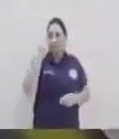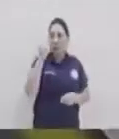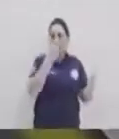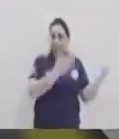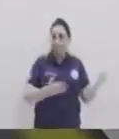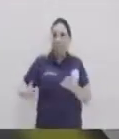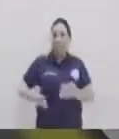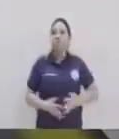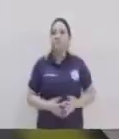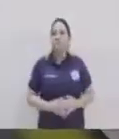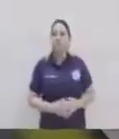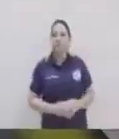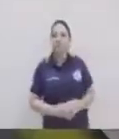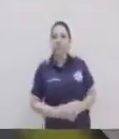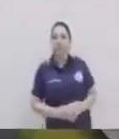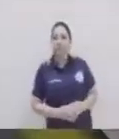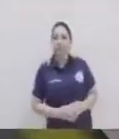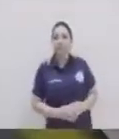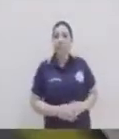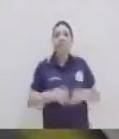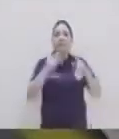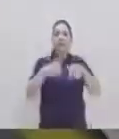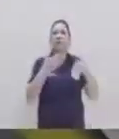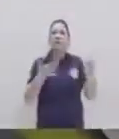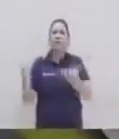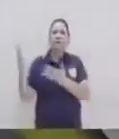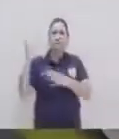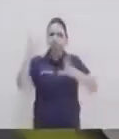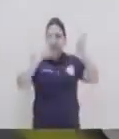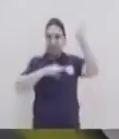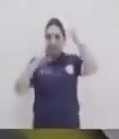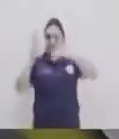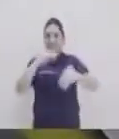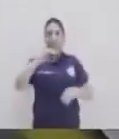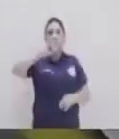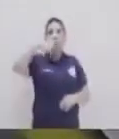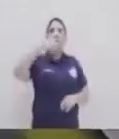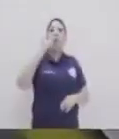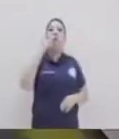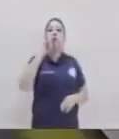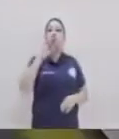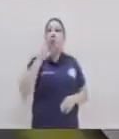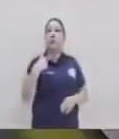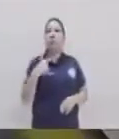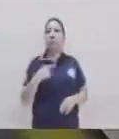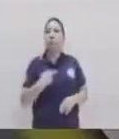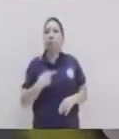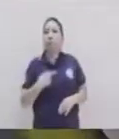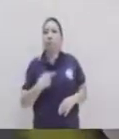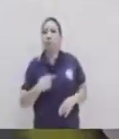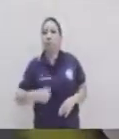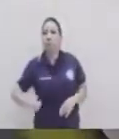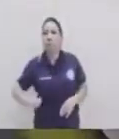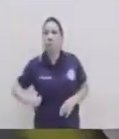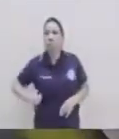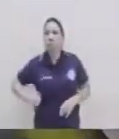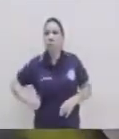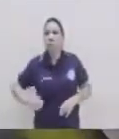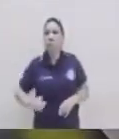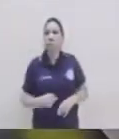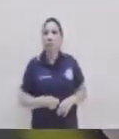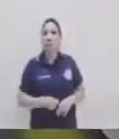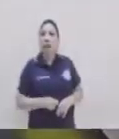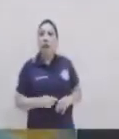profe, bienvenido, cuéntenos, ¿qué vamos a aprender hoy? El día de hoy vamos a aprender lo que es la batería de limones caseras. Ajá. ¿Te